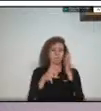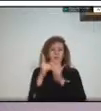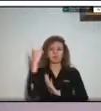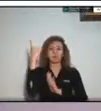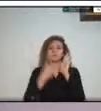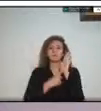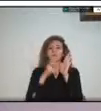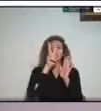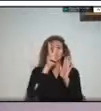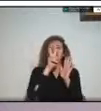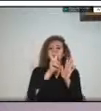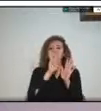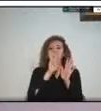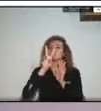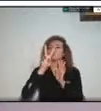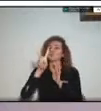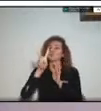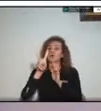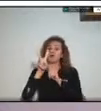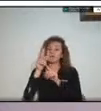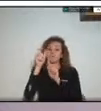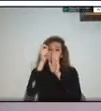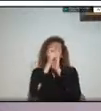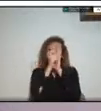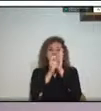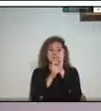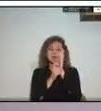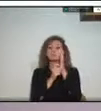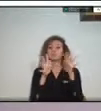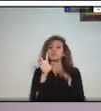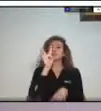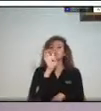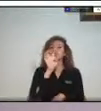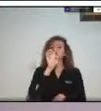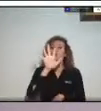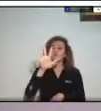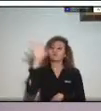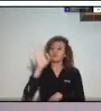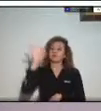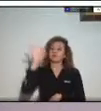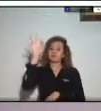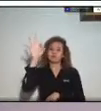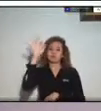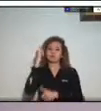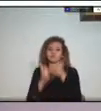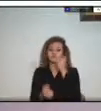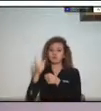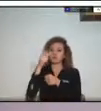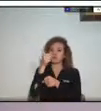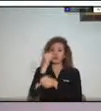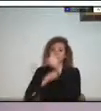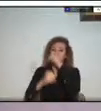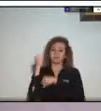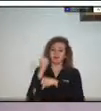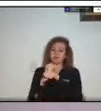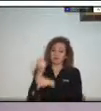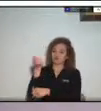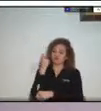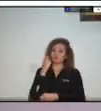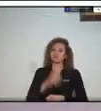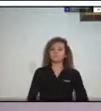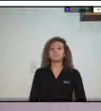puntos de los cuales el 95% se ha presentado en la última década el 60% de los eventos están